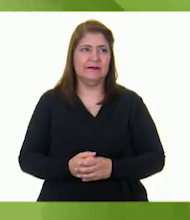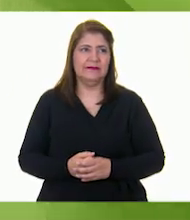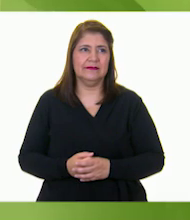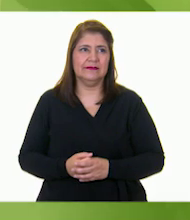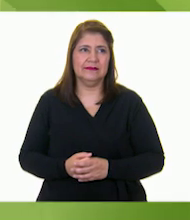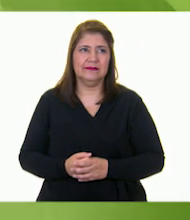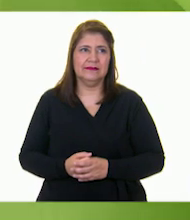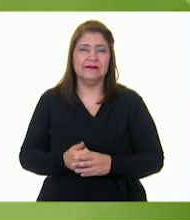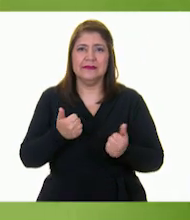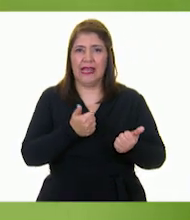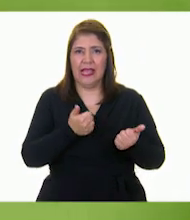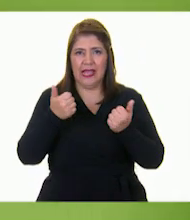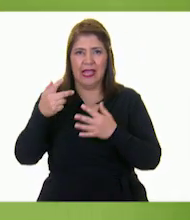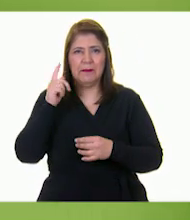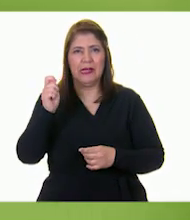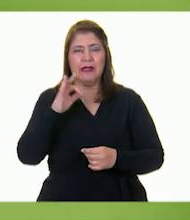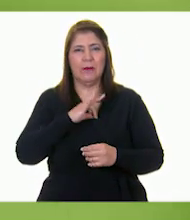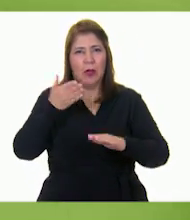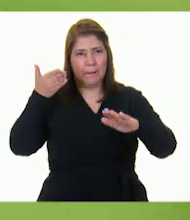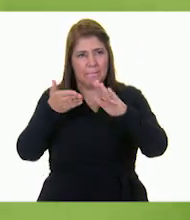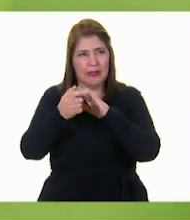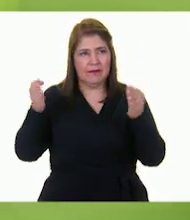La llevarás al congelador por una hora.